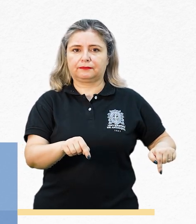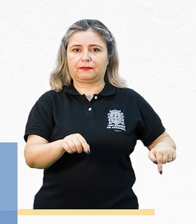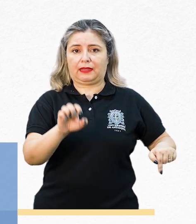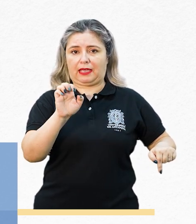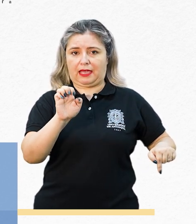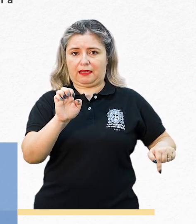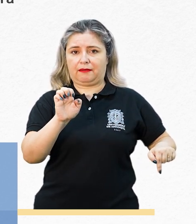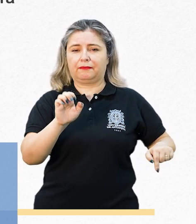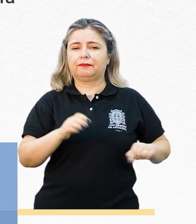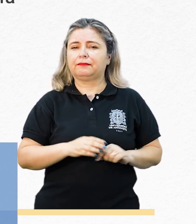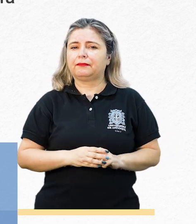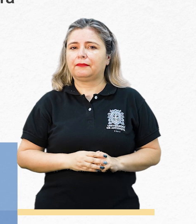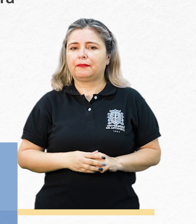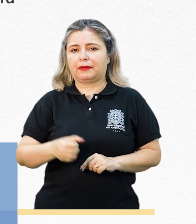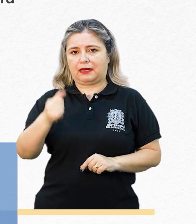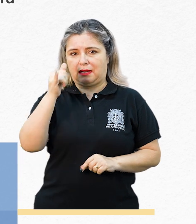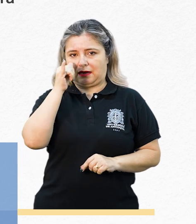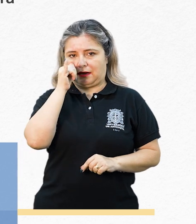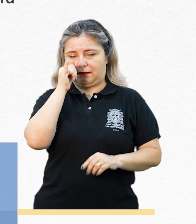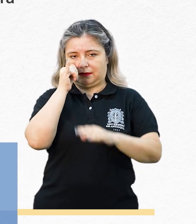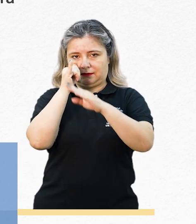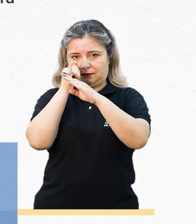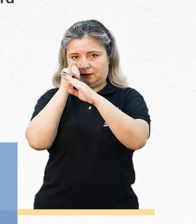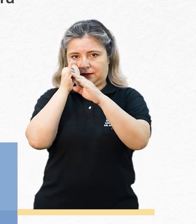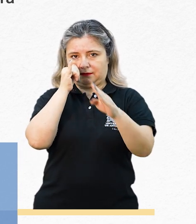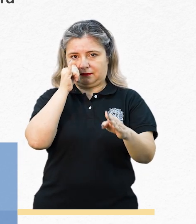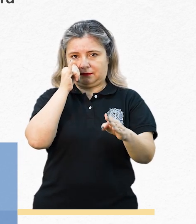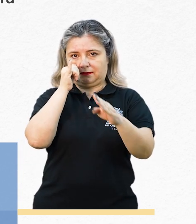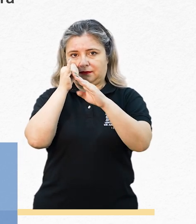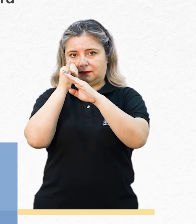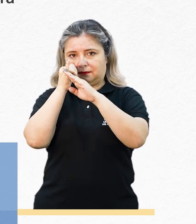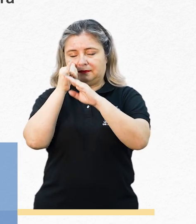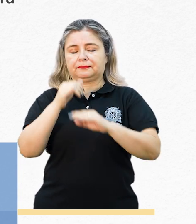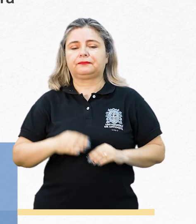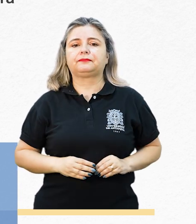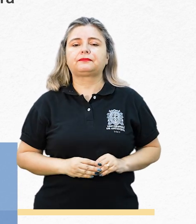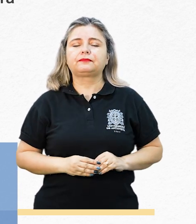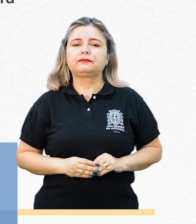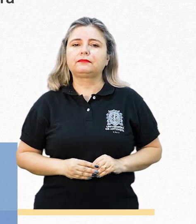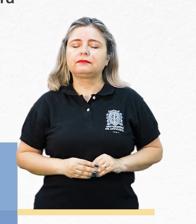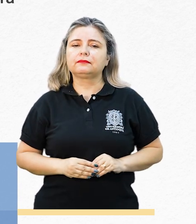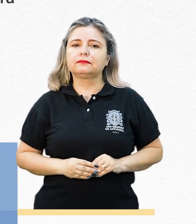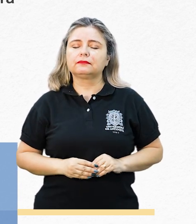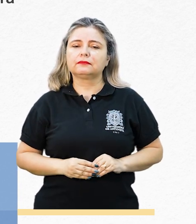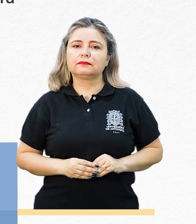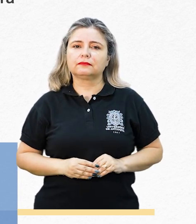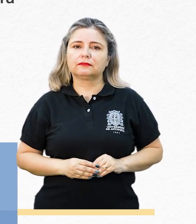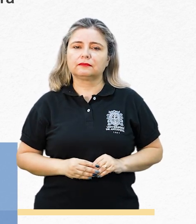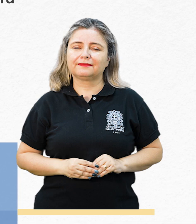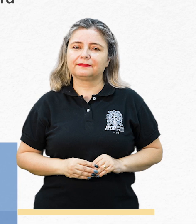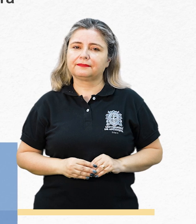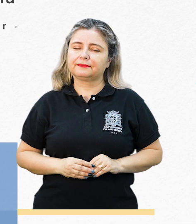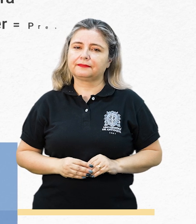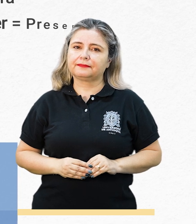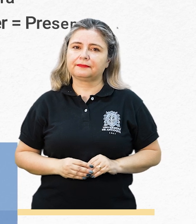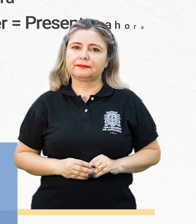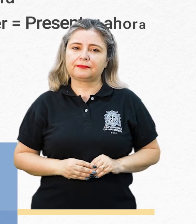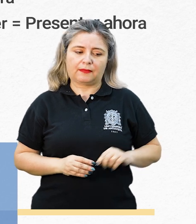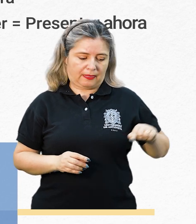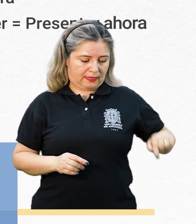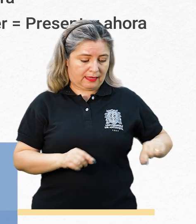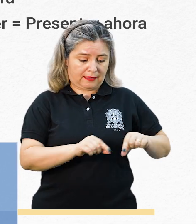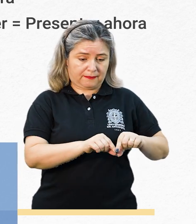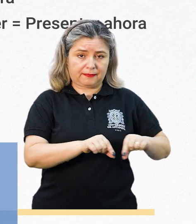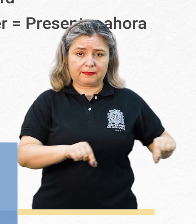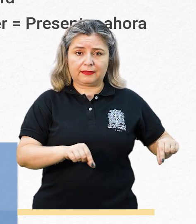E para activar y desactivar nuestro vídeo. También tenemos la posibilidad dando enter